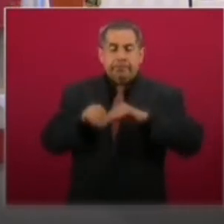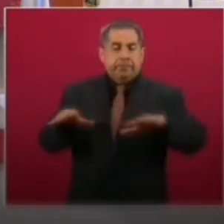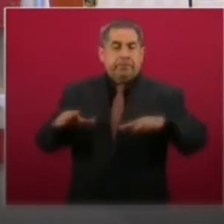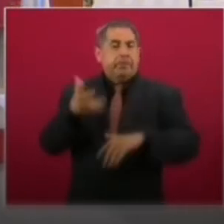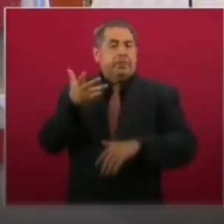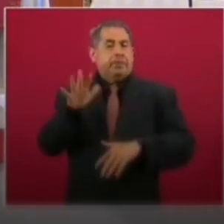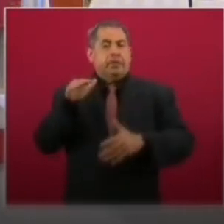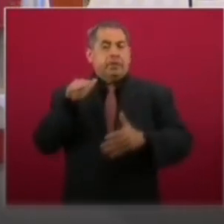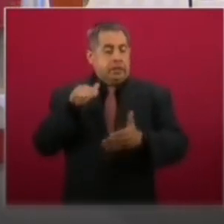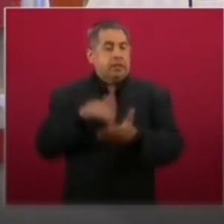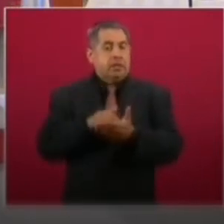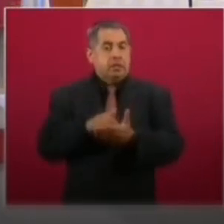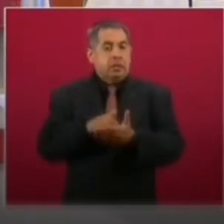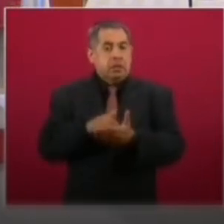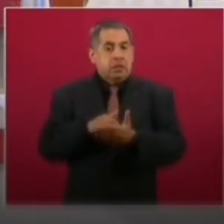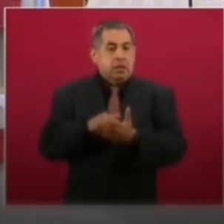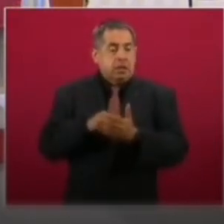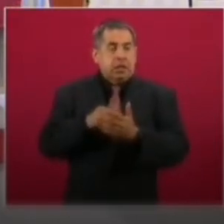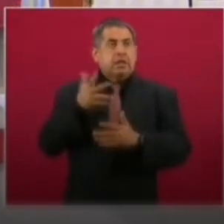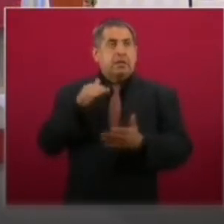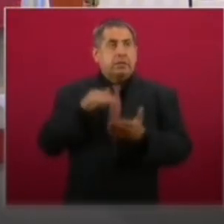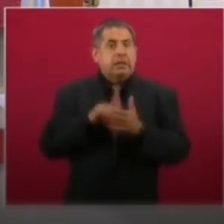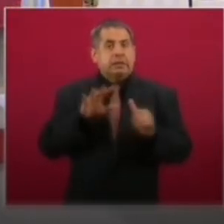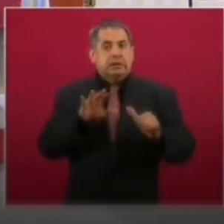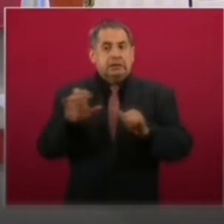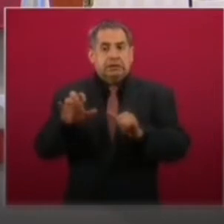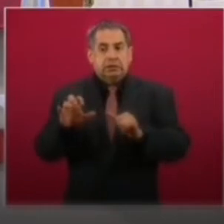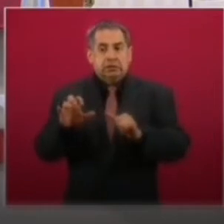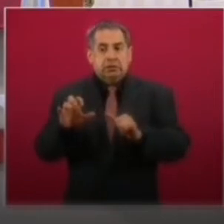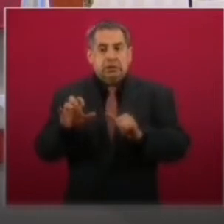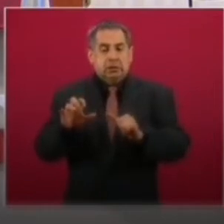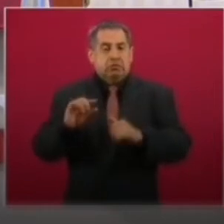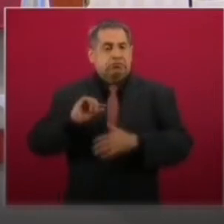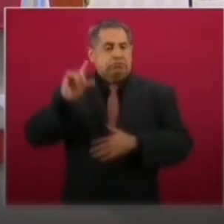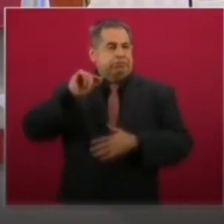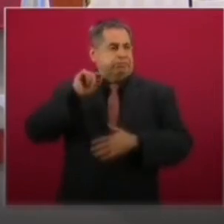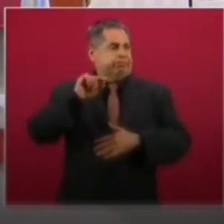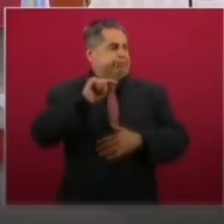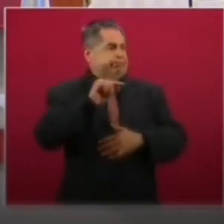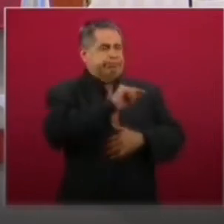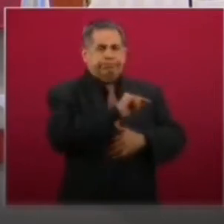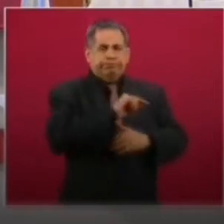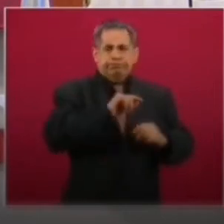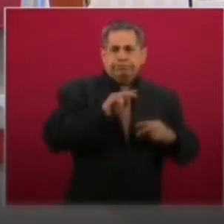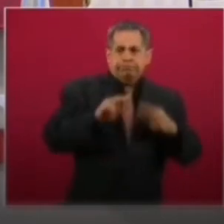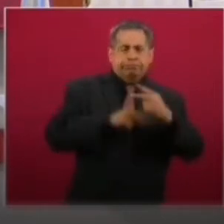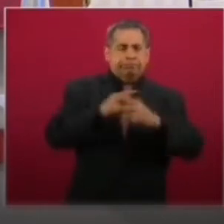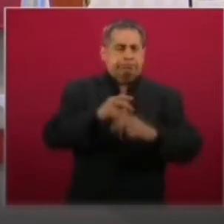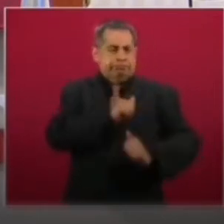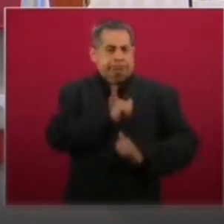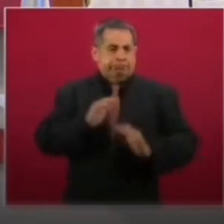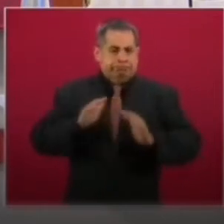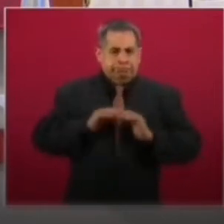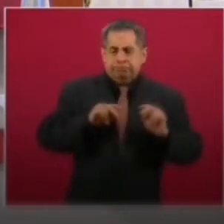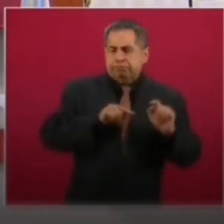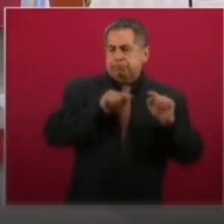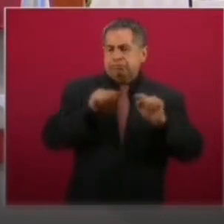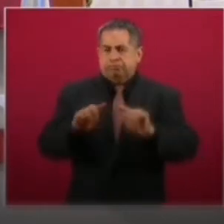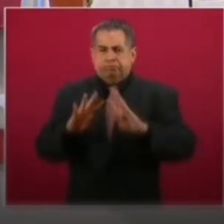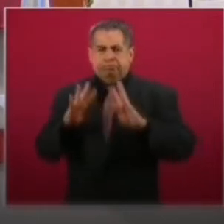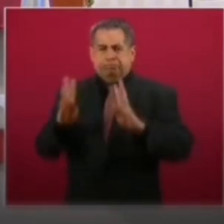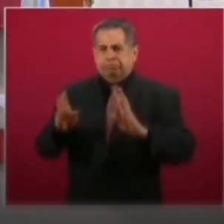más de 10 mil 600 autoridades militares y civiles